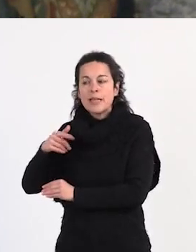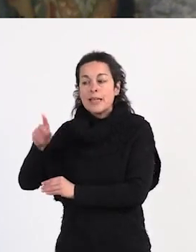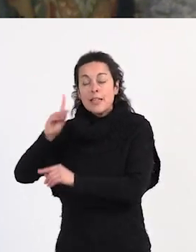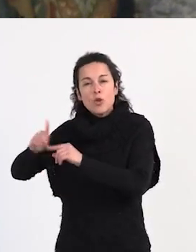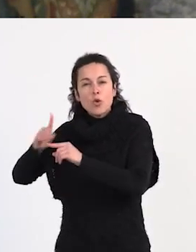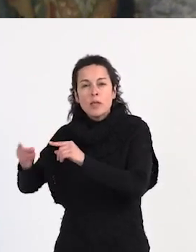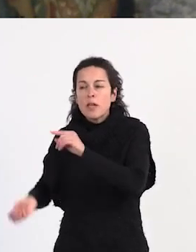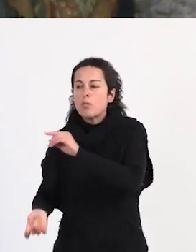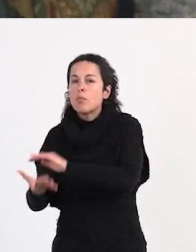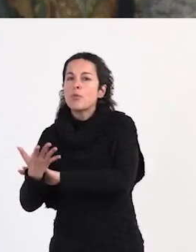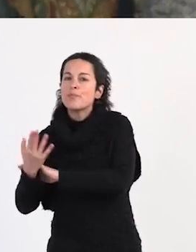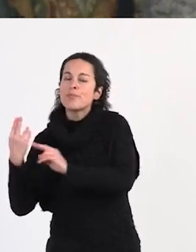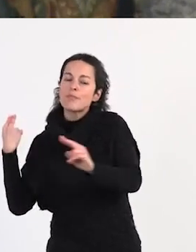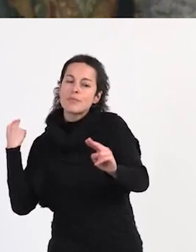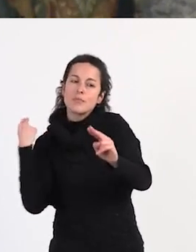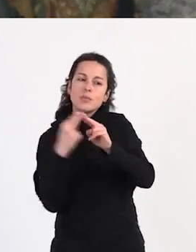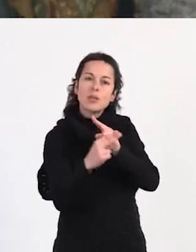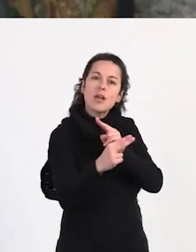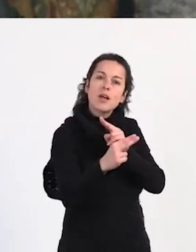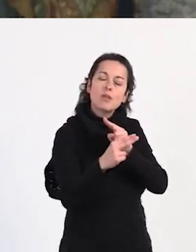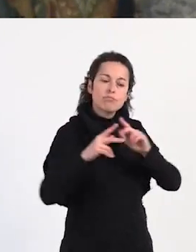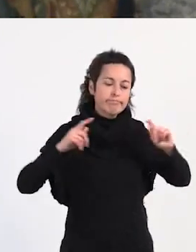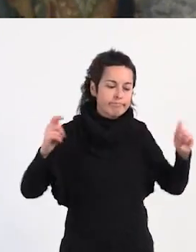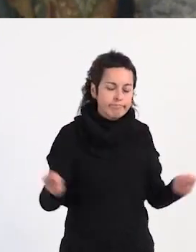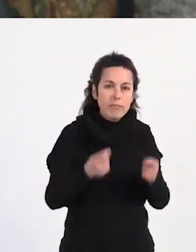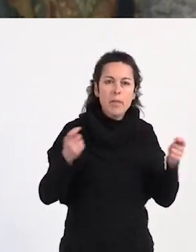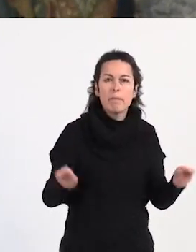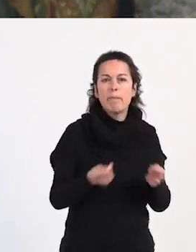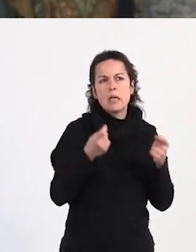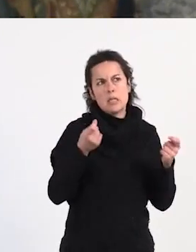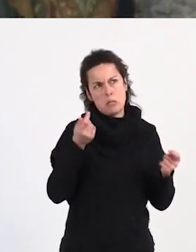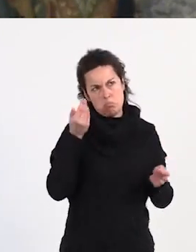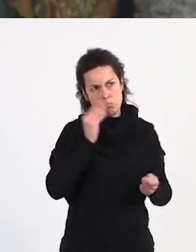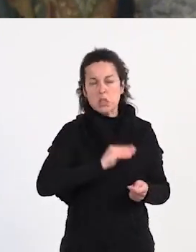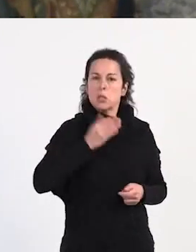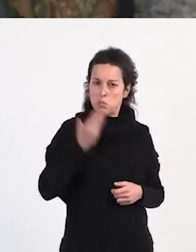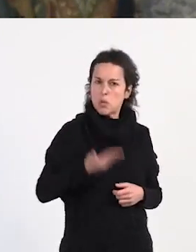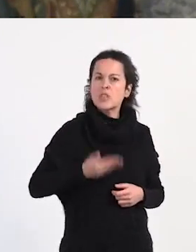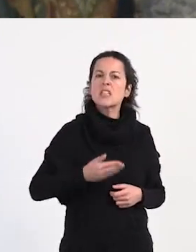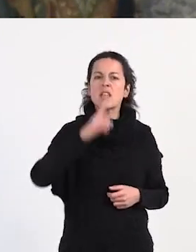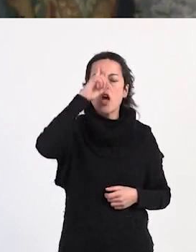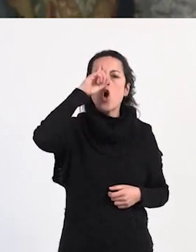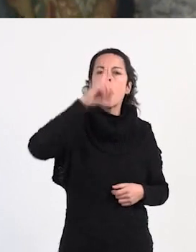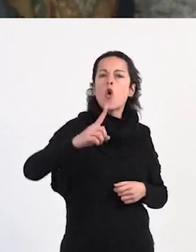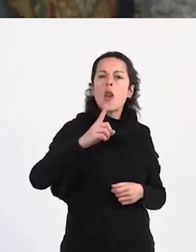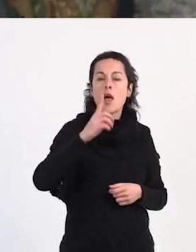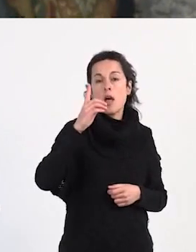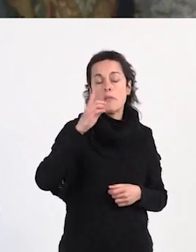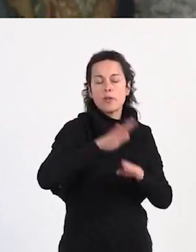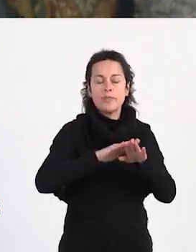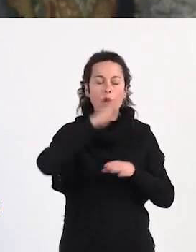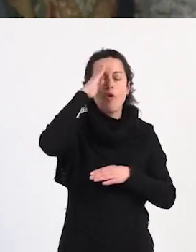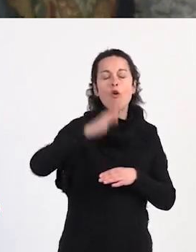una campaña bastante importante que se llama Hola Putero, que hicieron dos actrices,